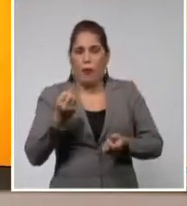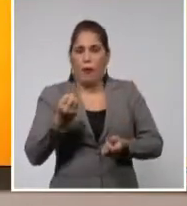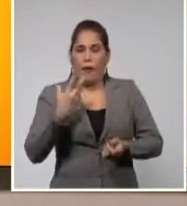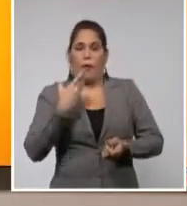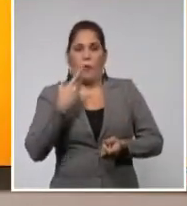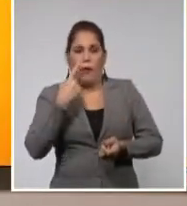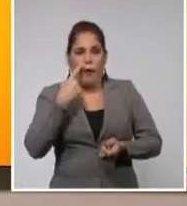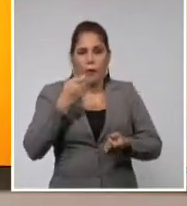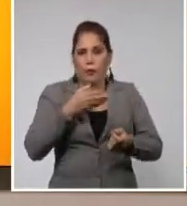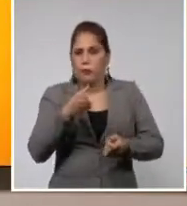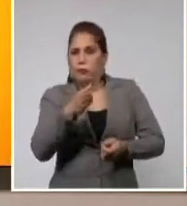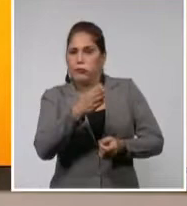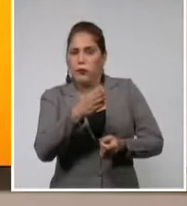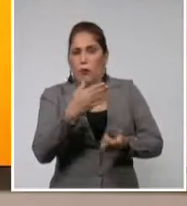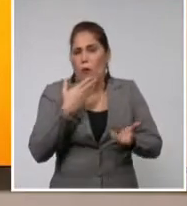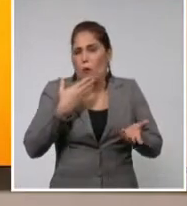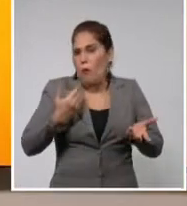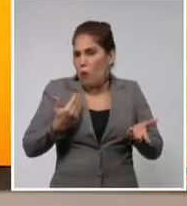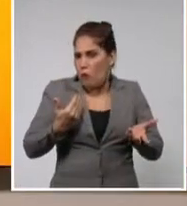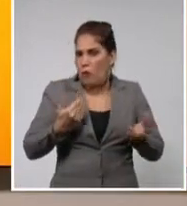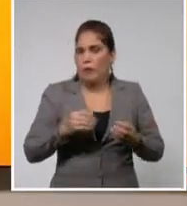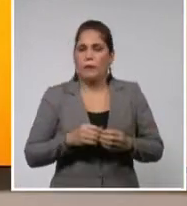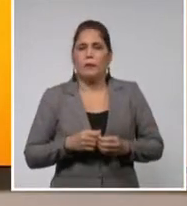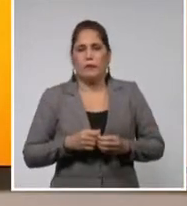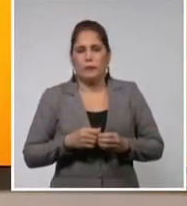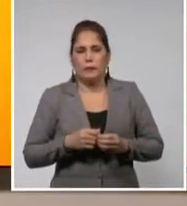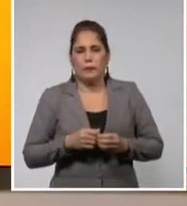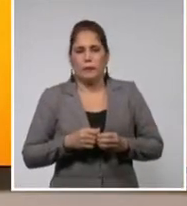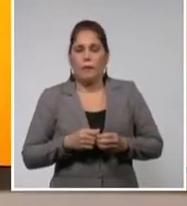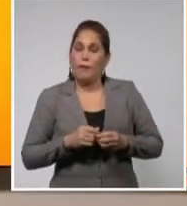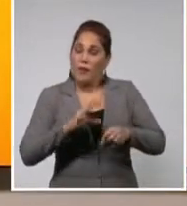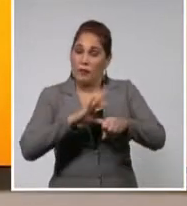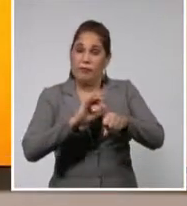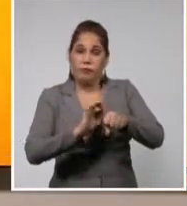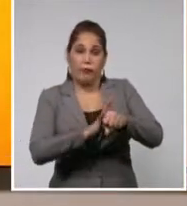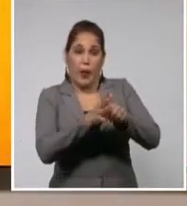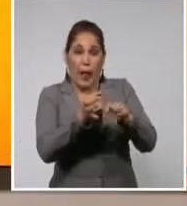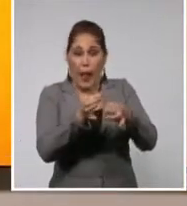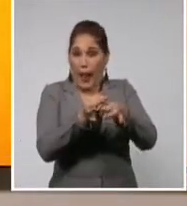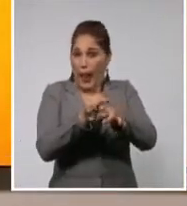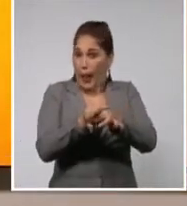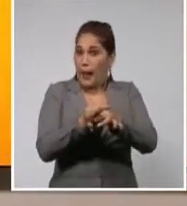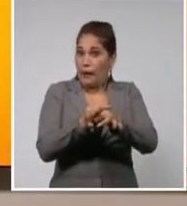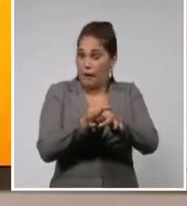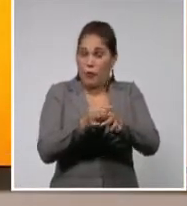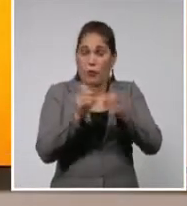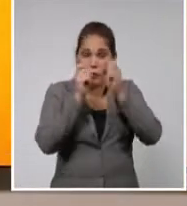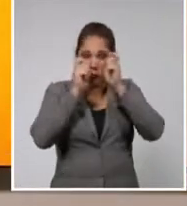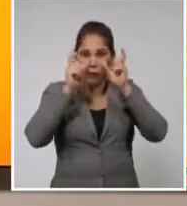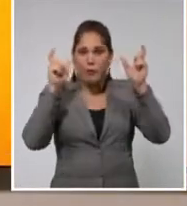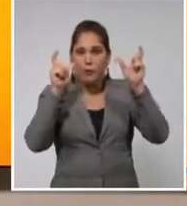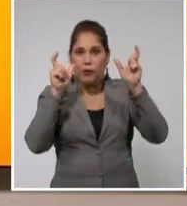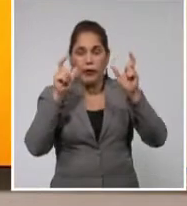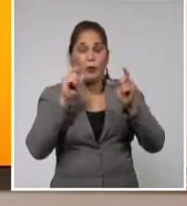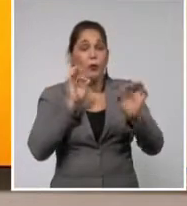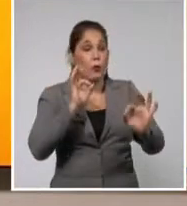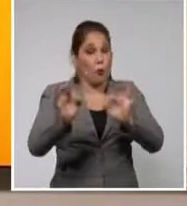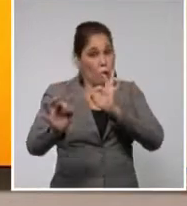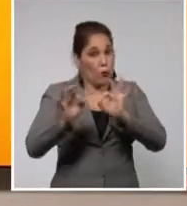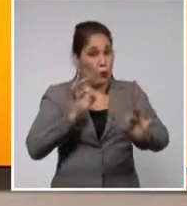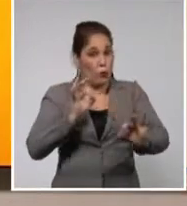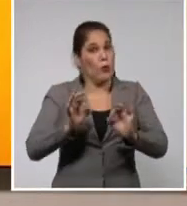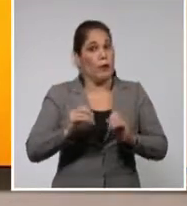y trayectoria del SARS-CoV-2. Este escurridizo y minúsculo adversario que nos mantiene en alerta y con precauciones inimaginadas.